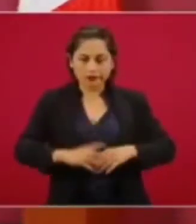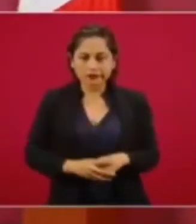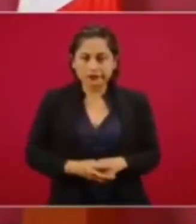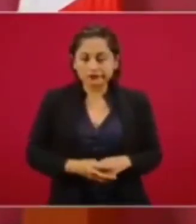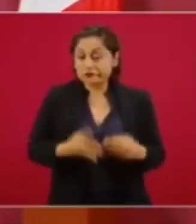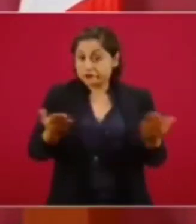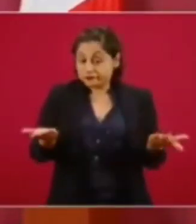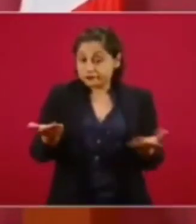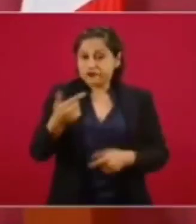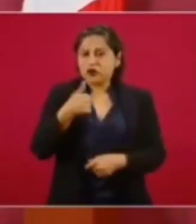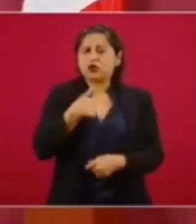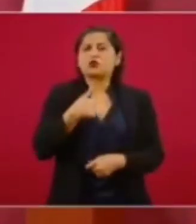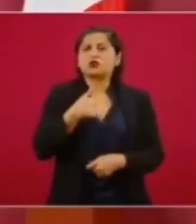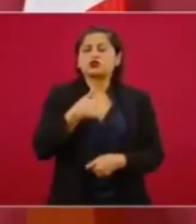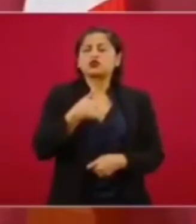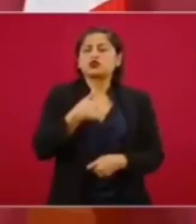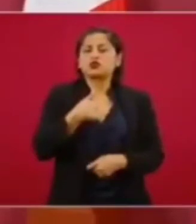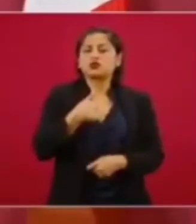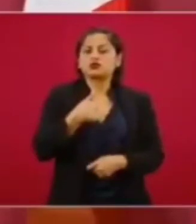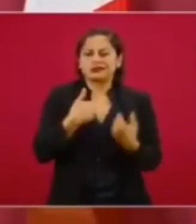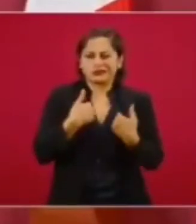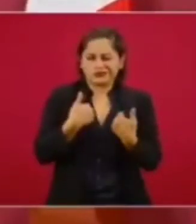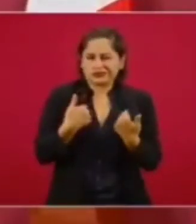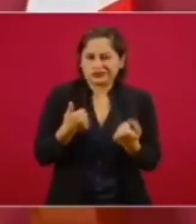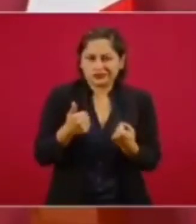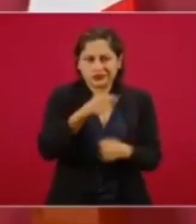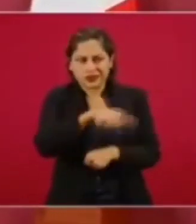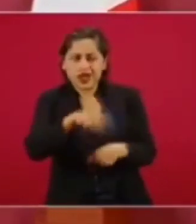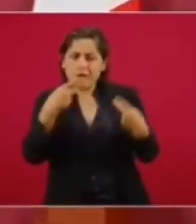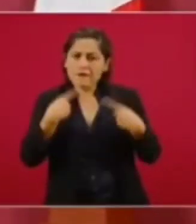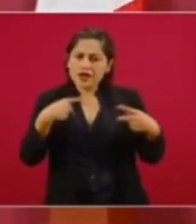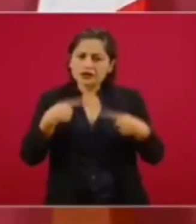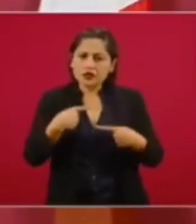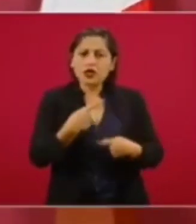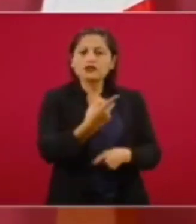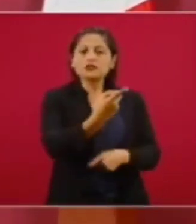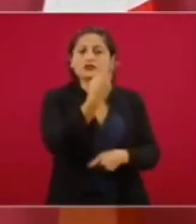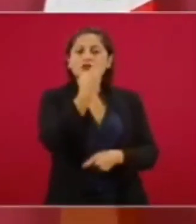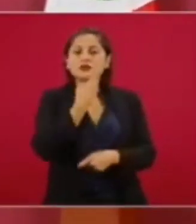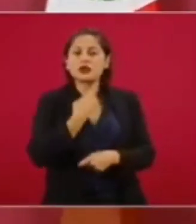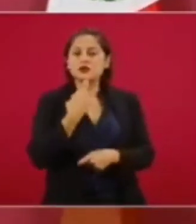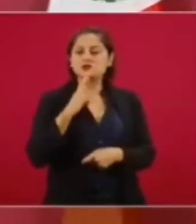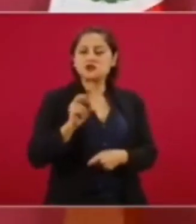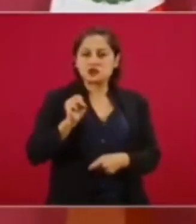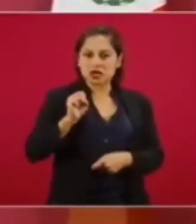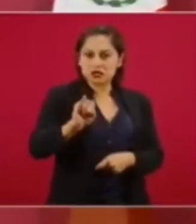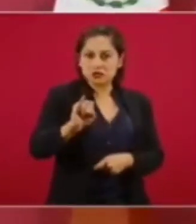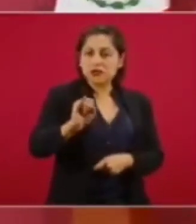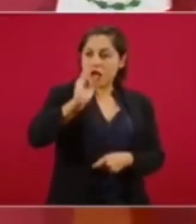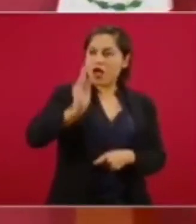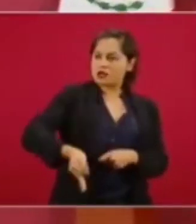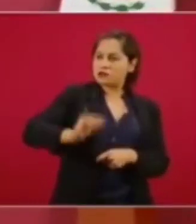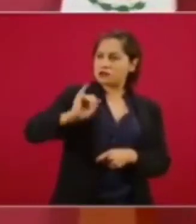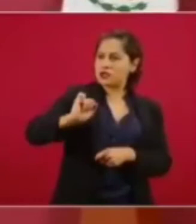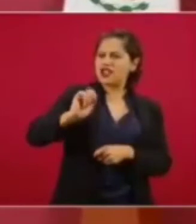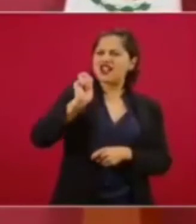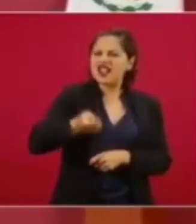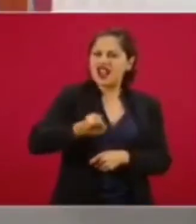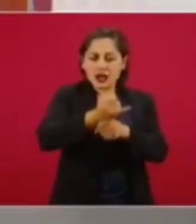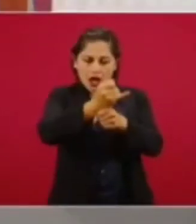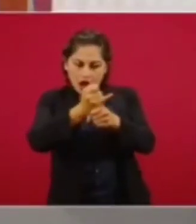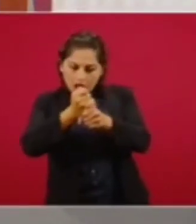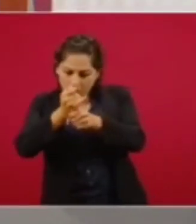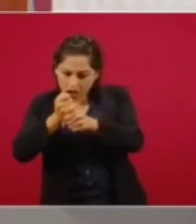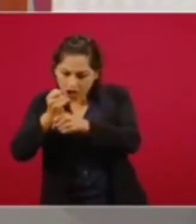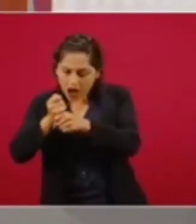Entiendo que el que vote por el sí está de acuerdo en que se